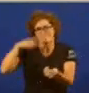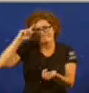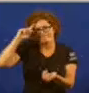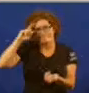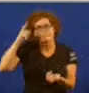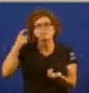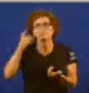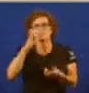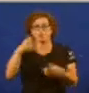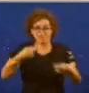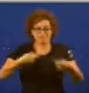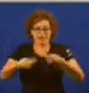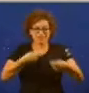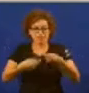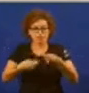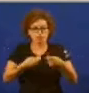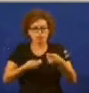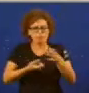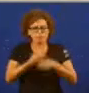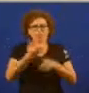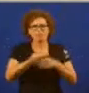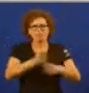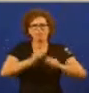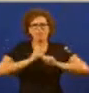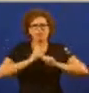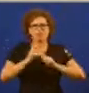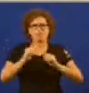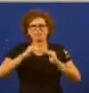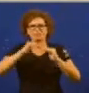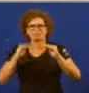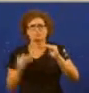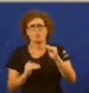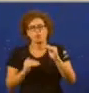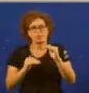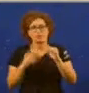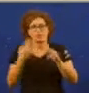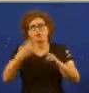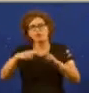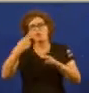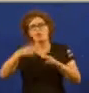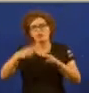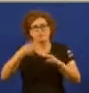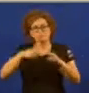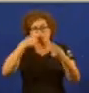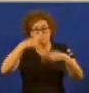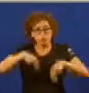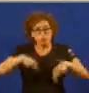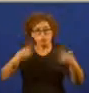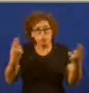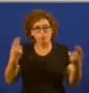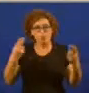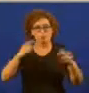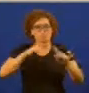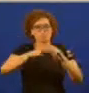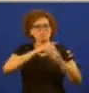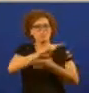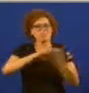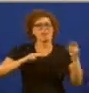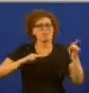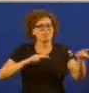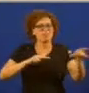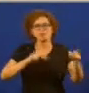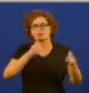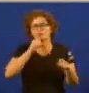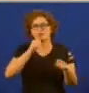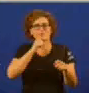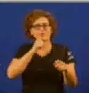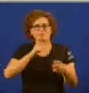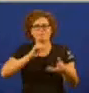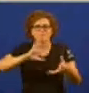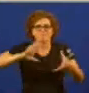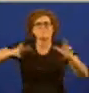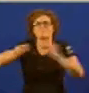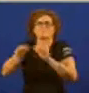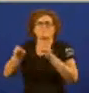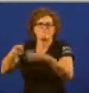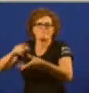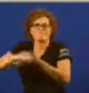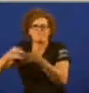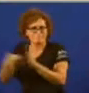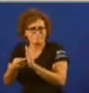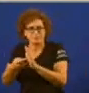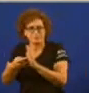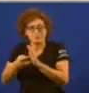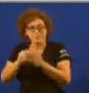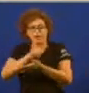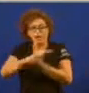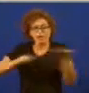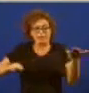fundamentais díxonos señor Feito que lle doi Cataluña a nos doenos baliza e doenos ver a un